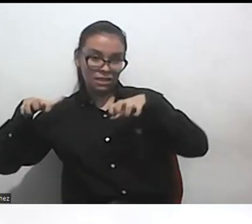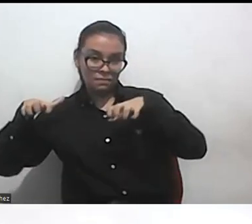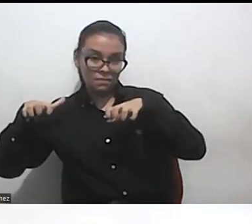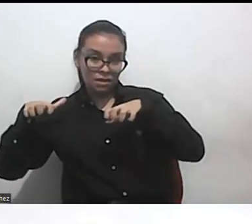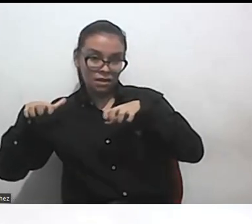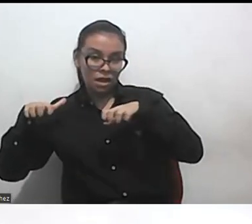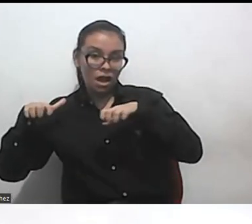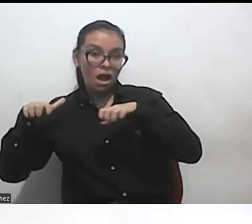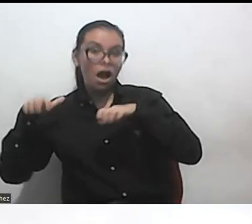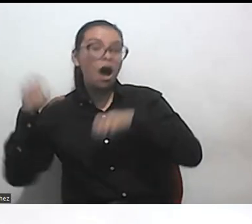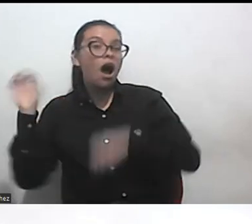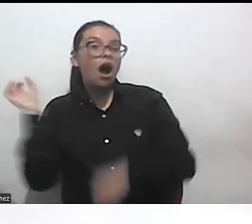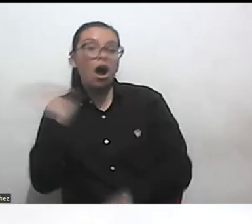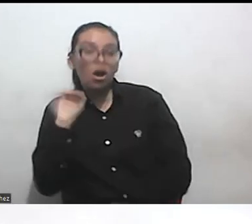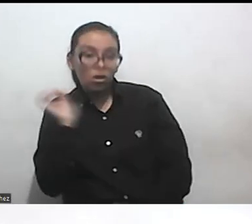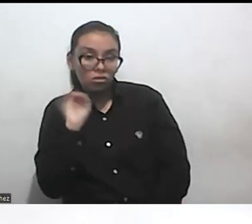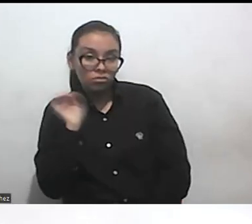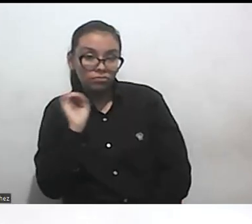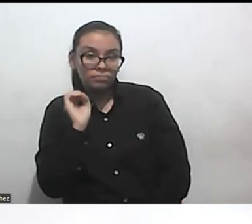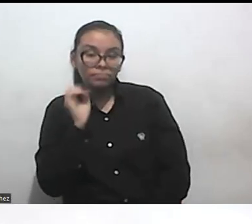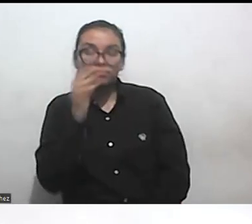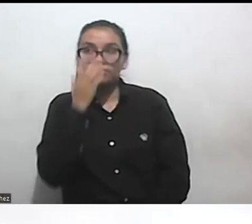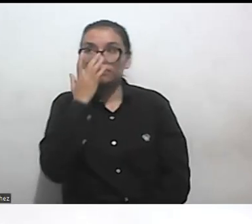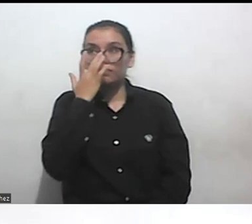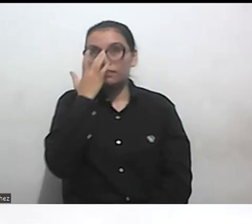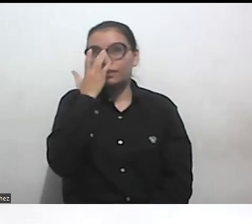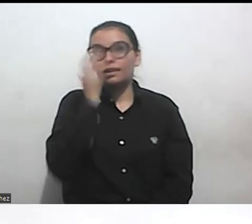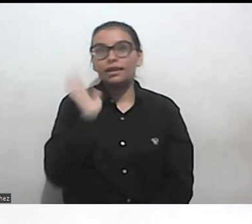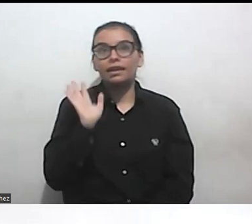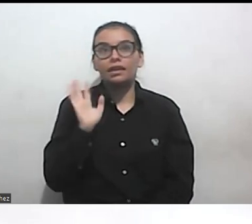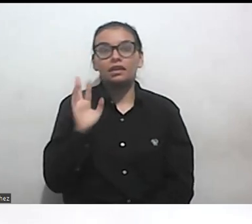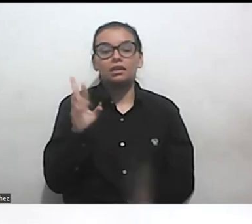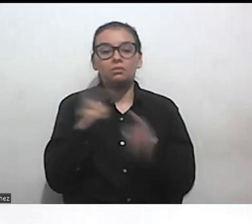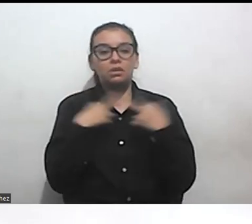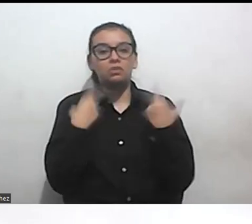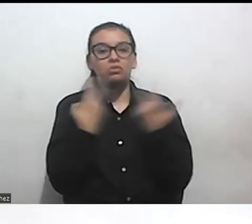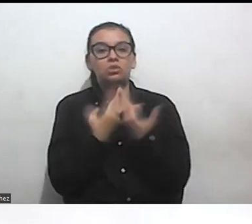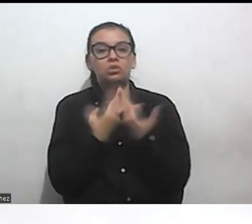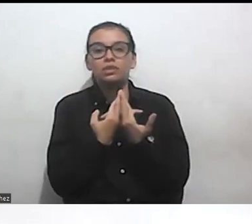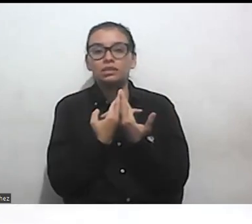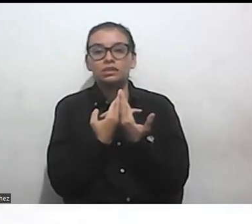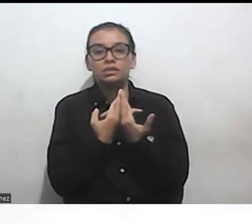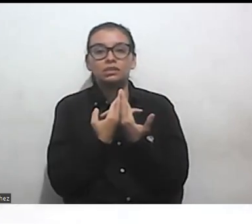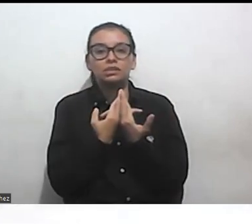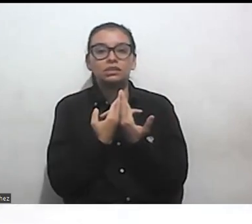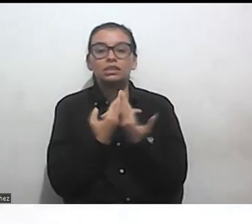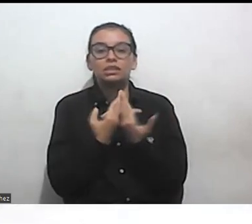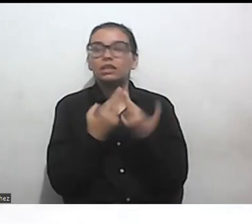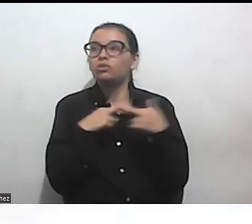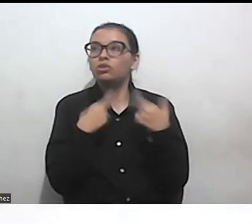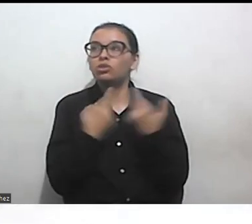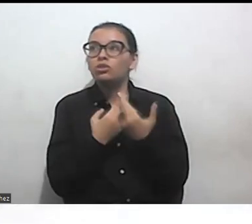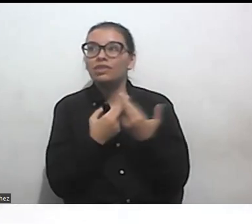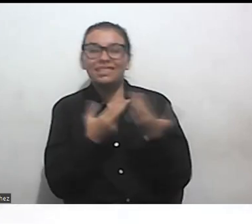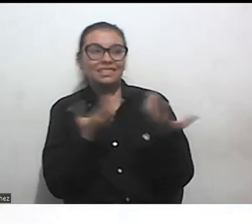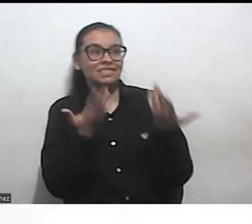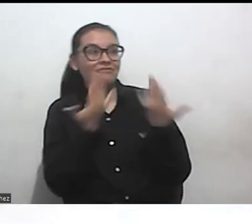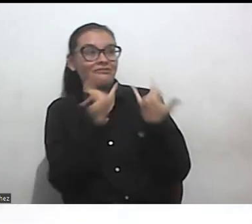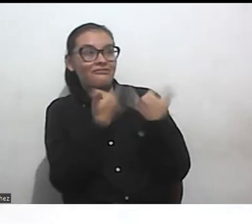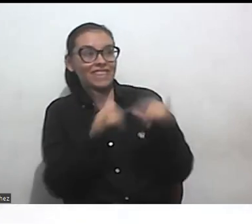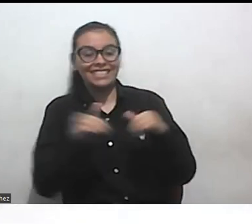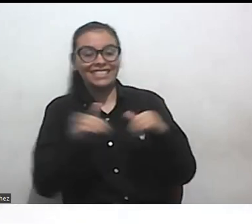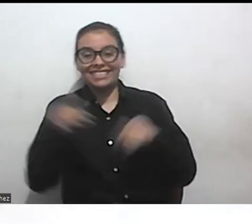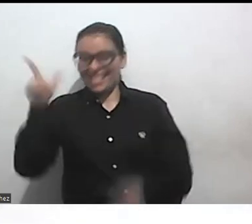que les digan de que las reuniones no van a terminar en una reunión con alcohol o con fiesta